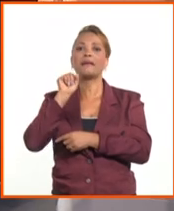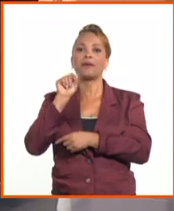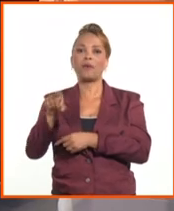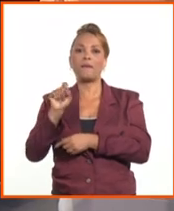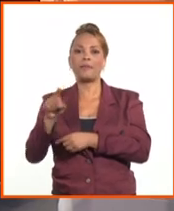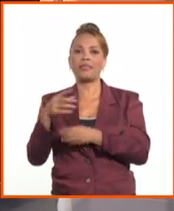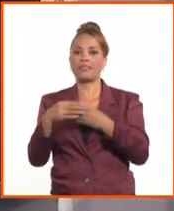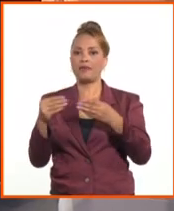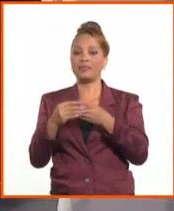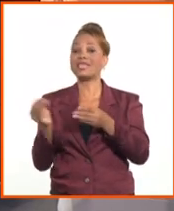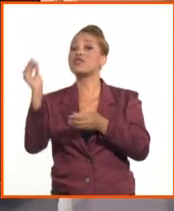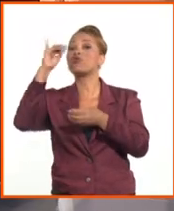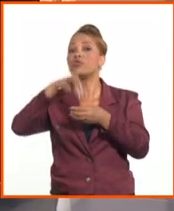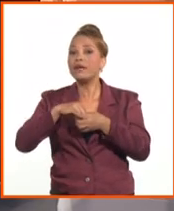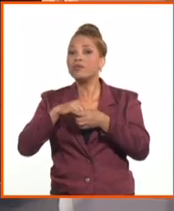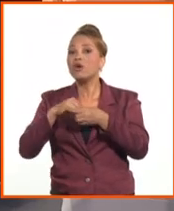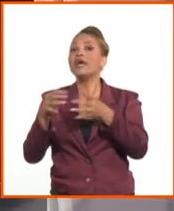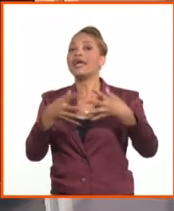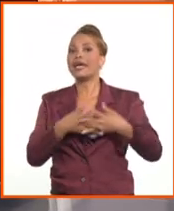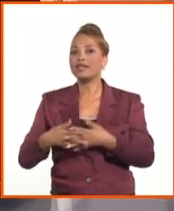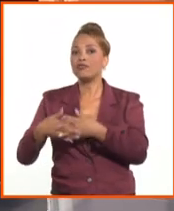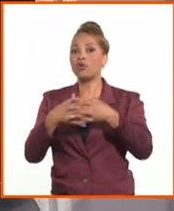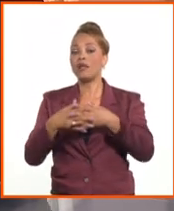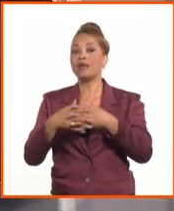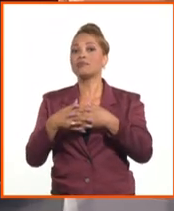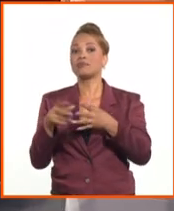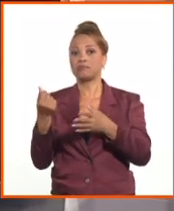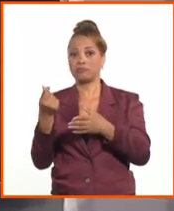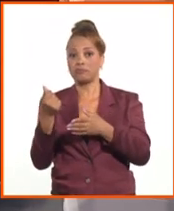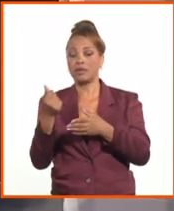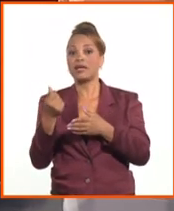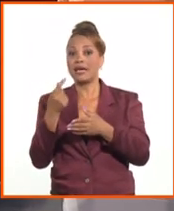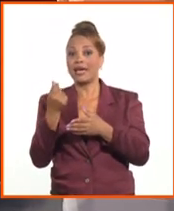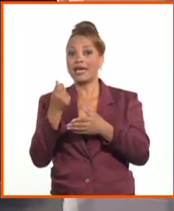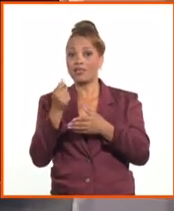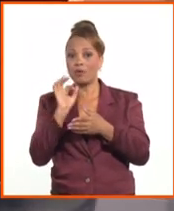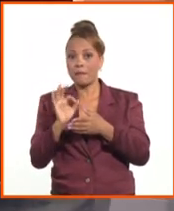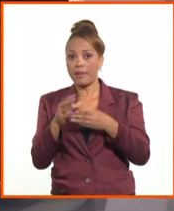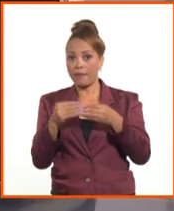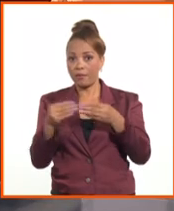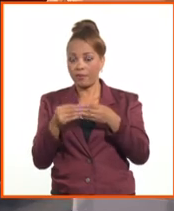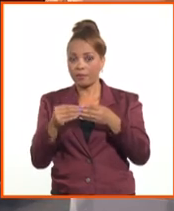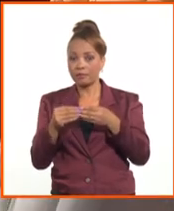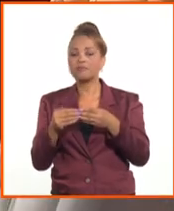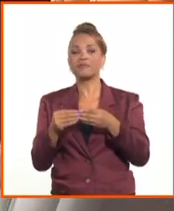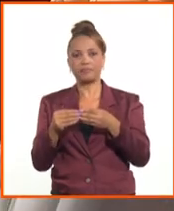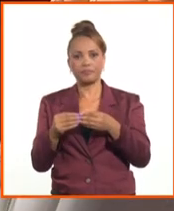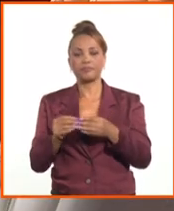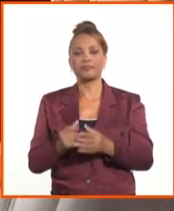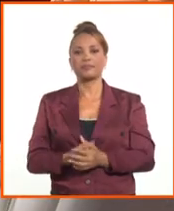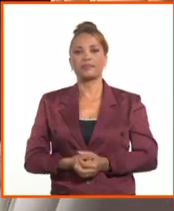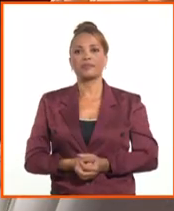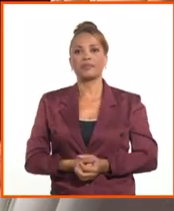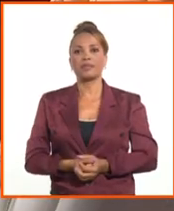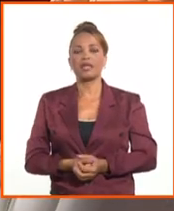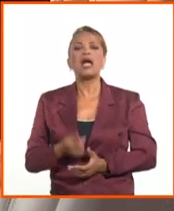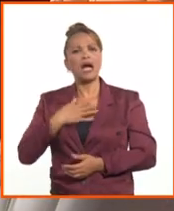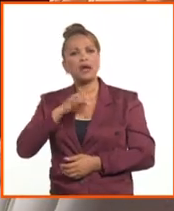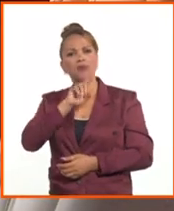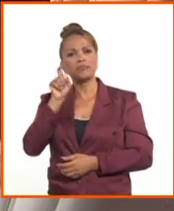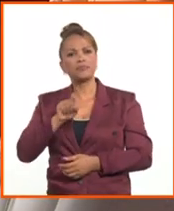incluyendo, repito, el dólar en efectivo, que sí es una variación con respecto a lo que tenemos hoy. Sobre eso quería preguntarle, el hecho de que ahora